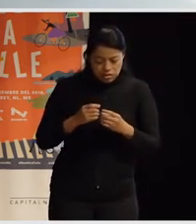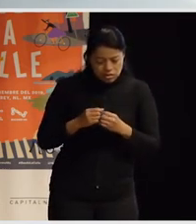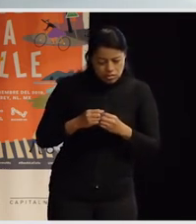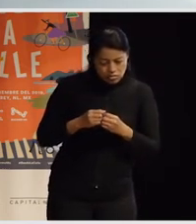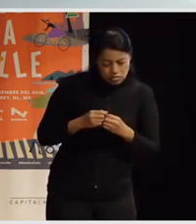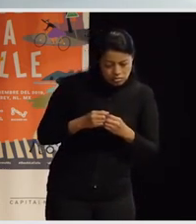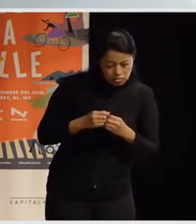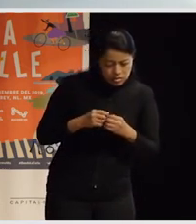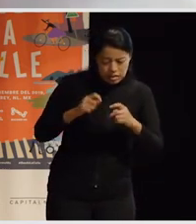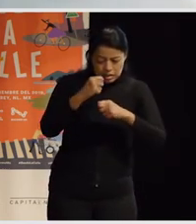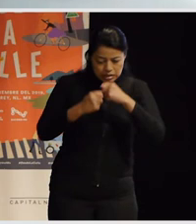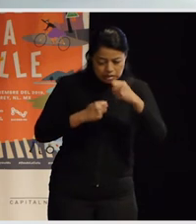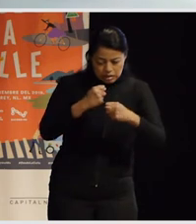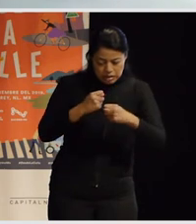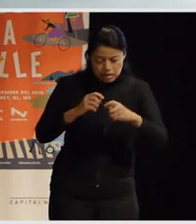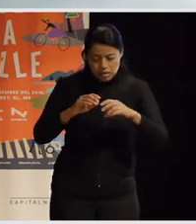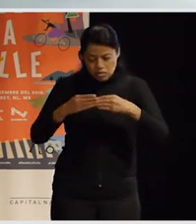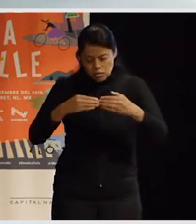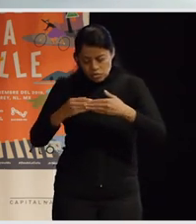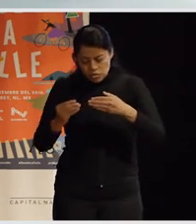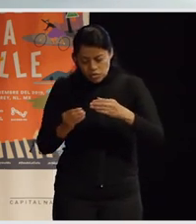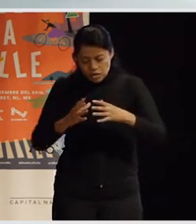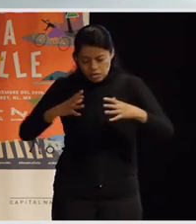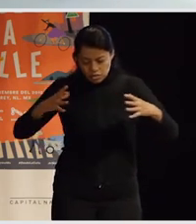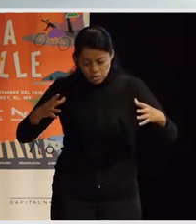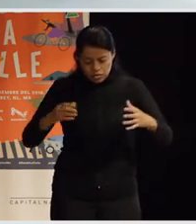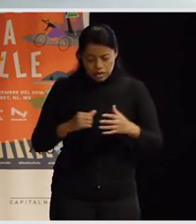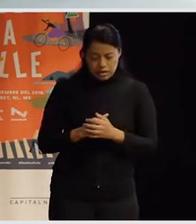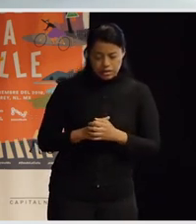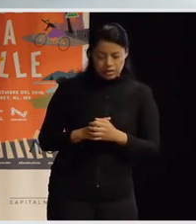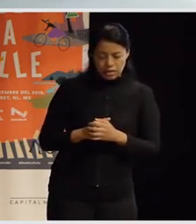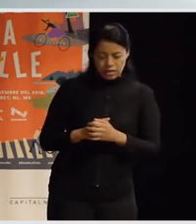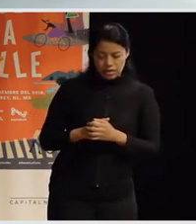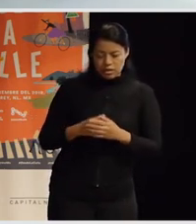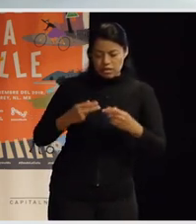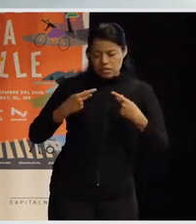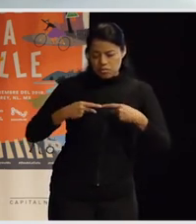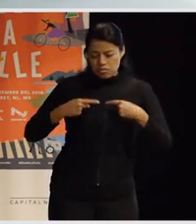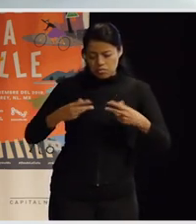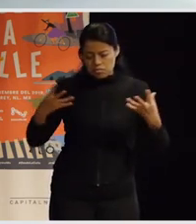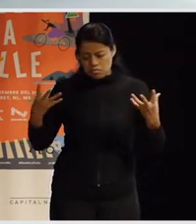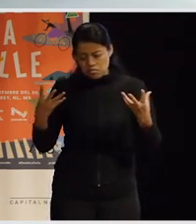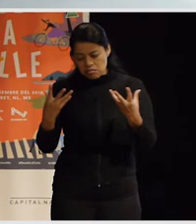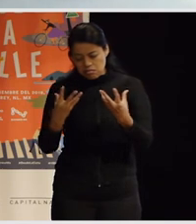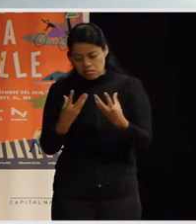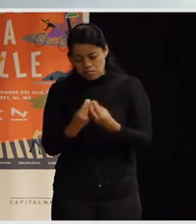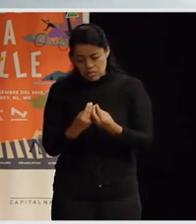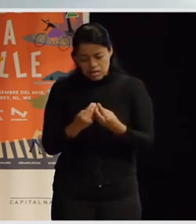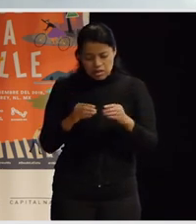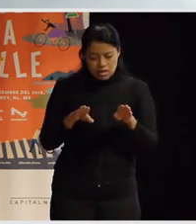de marcas ni de tiendas sino de un gran modelo que es el turismo de masas que destroza o que es como si digamos es como